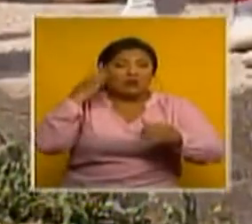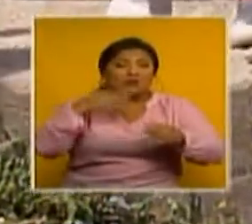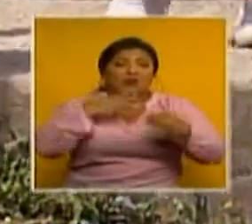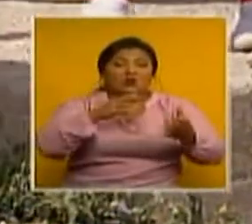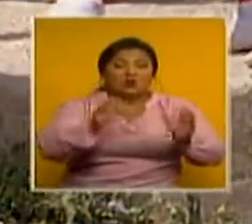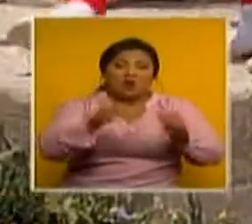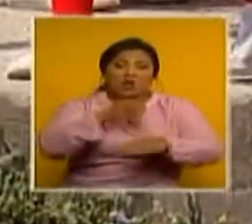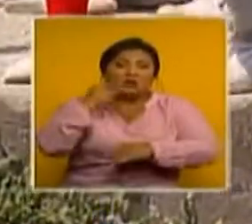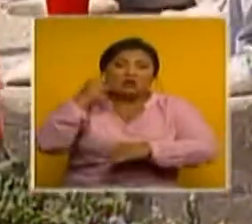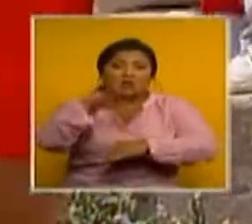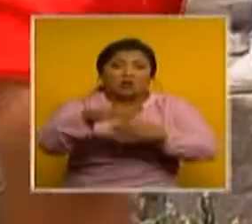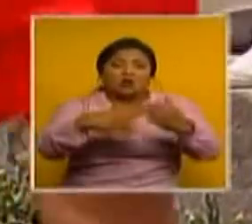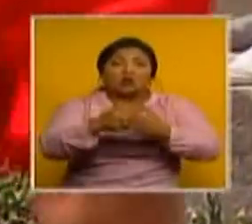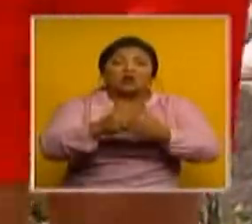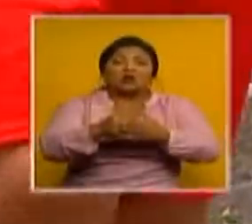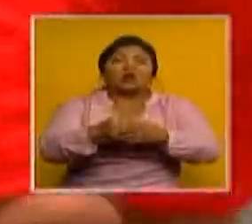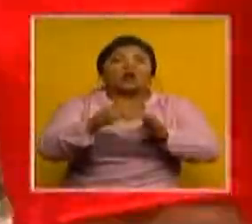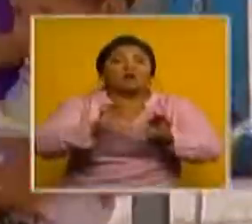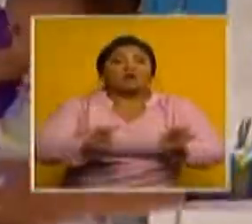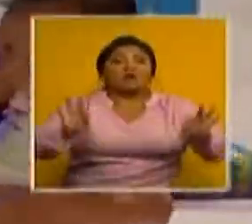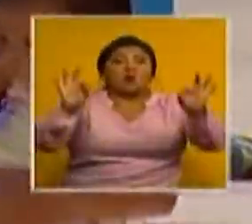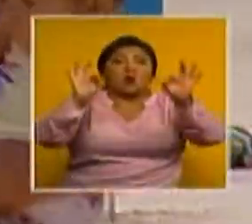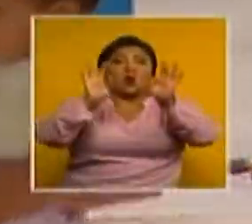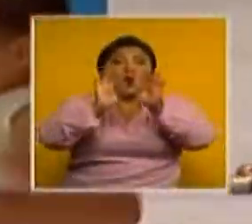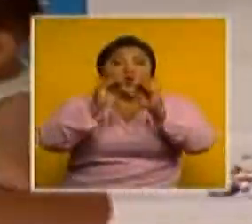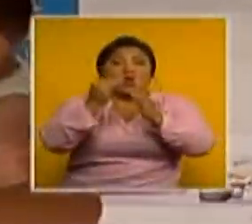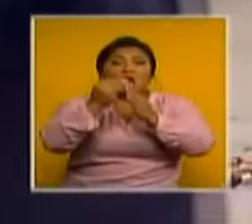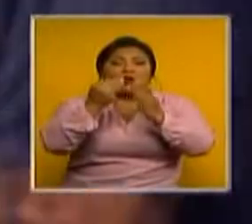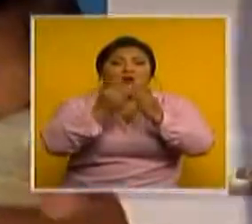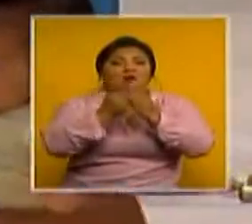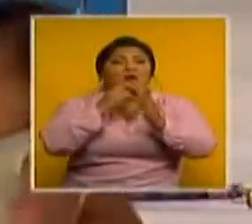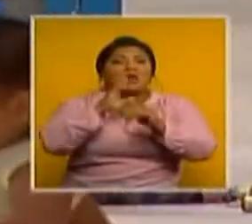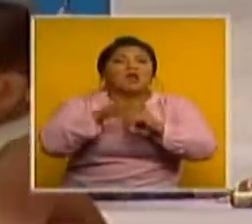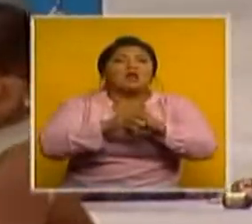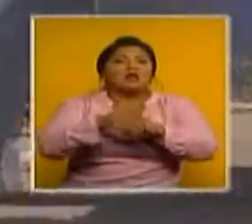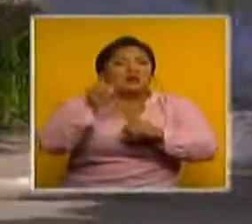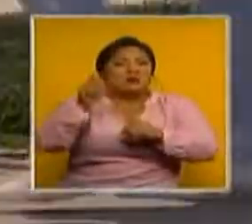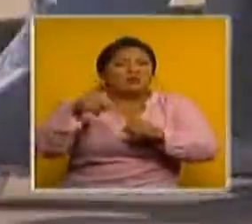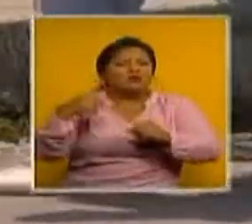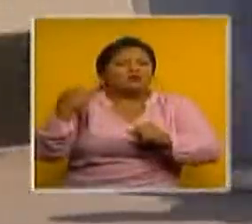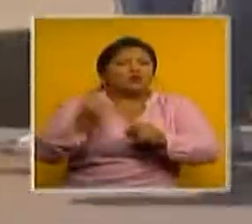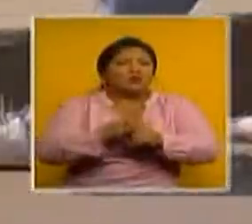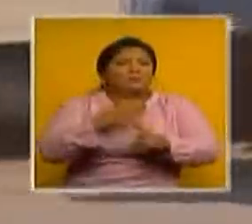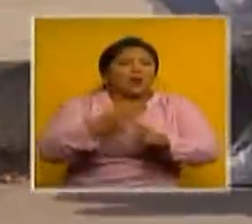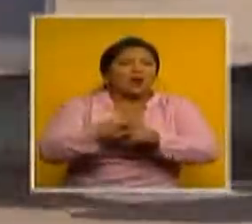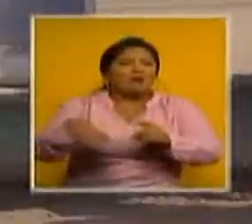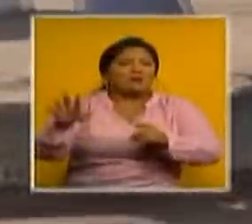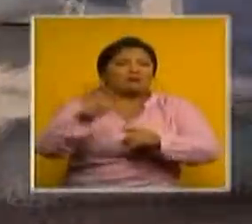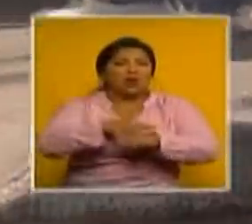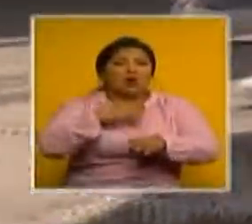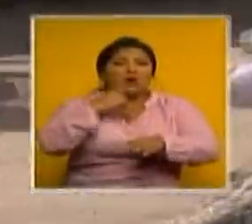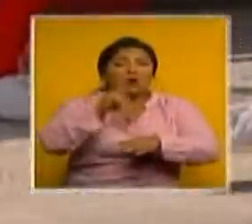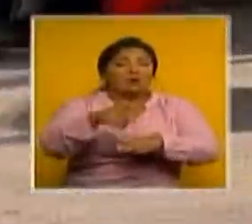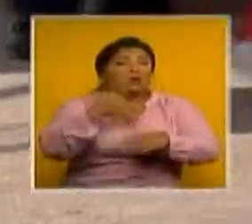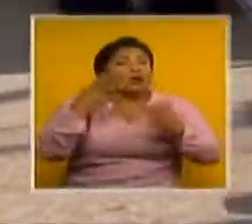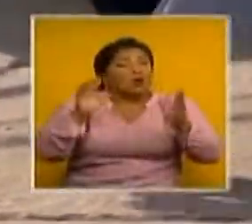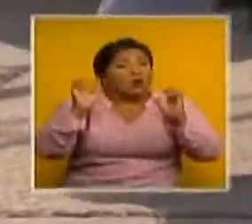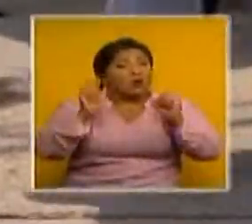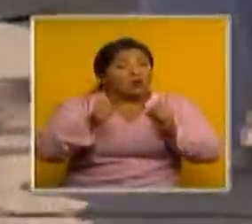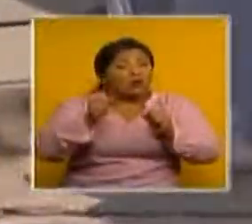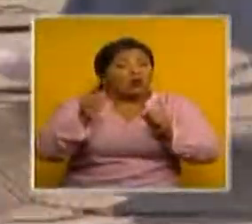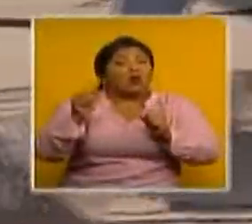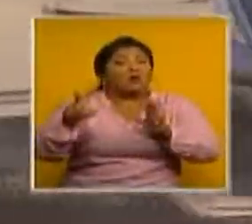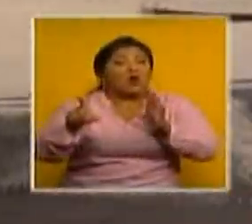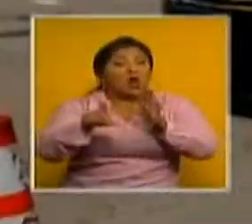proponen la creación de un registro nacional de agresores sexuales el proyecto REVAS podría convertirse en ley para